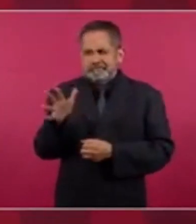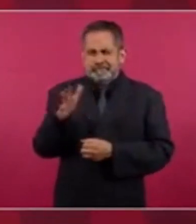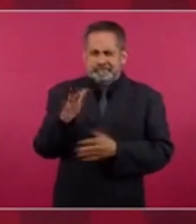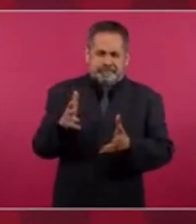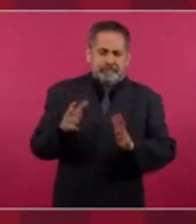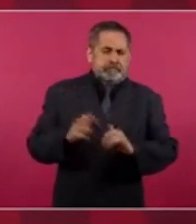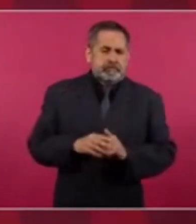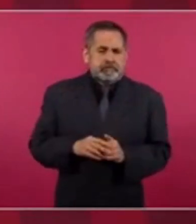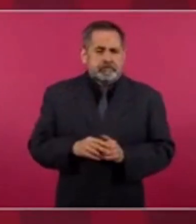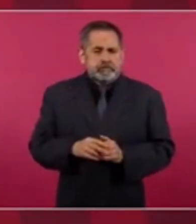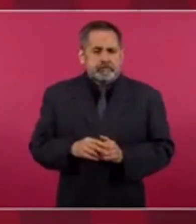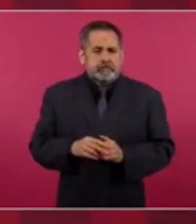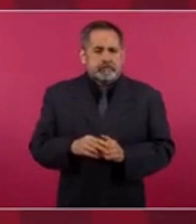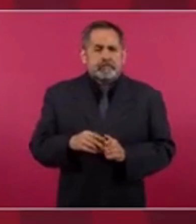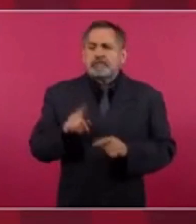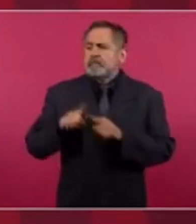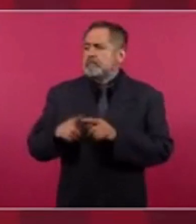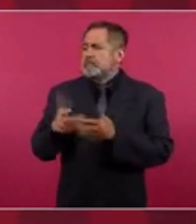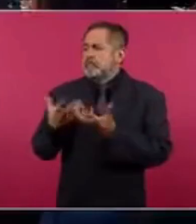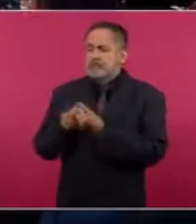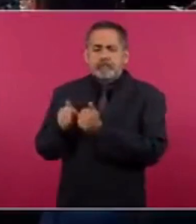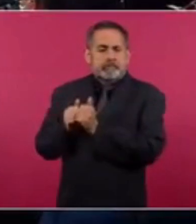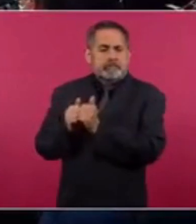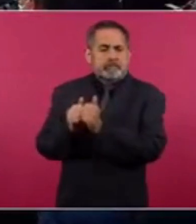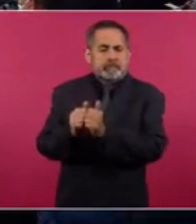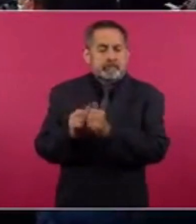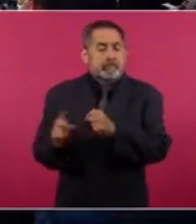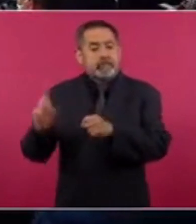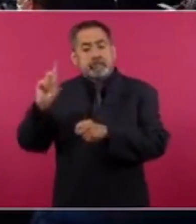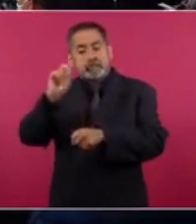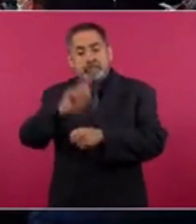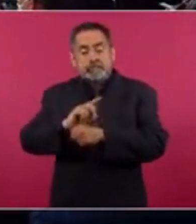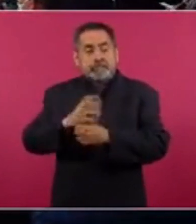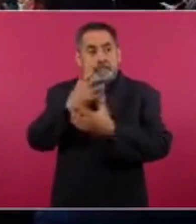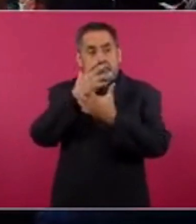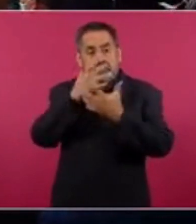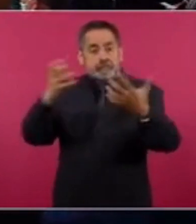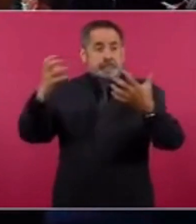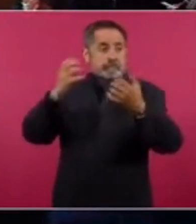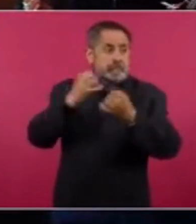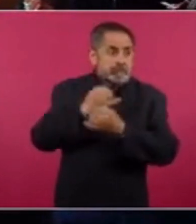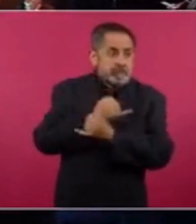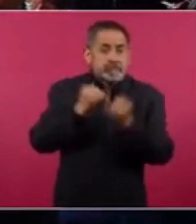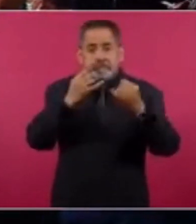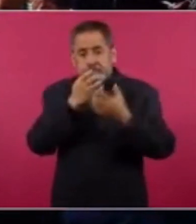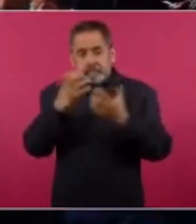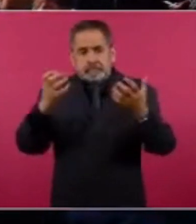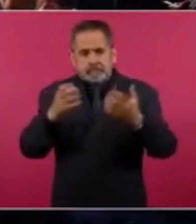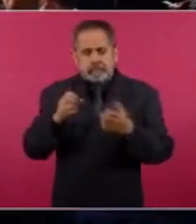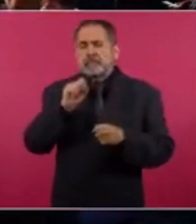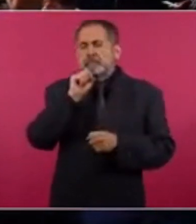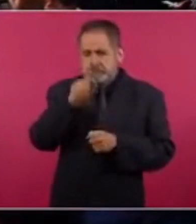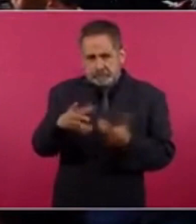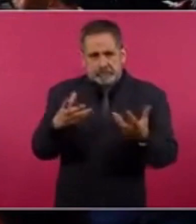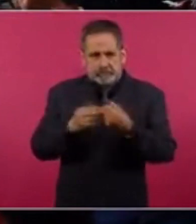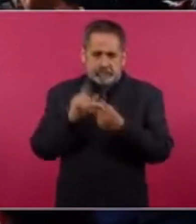Los que me van a acompañar en el grito y van a estar también en el desfile.